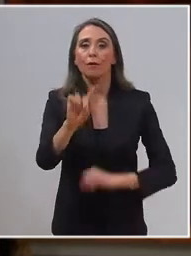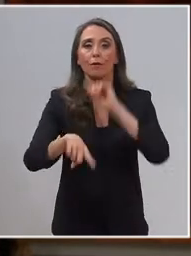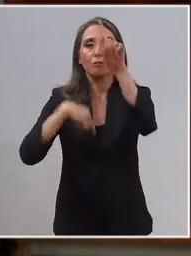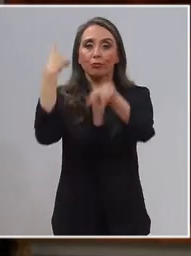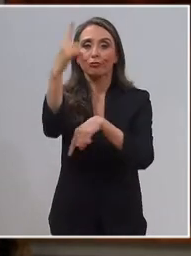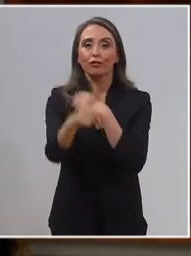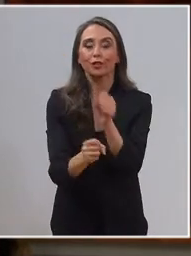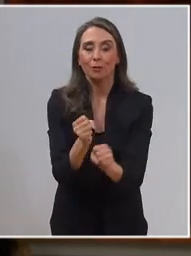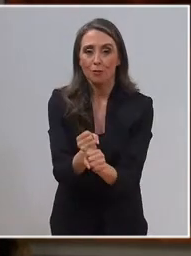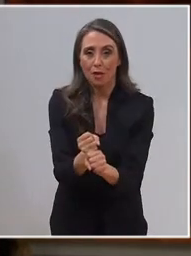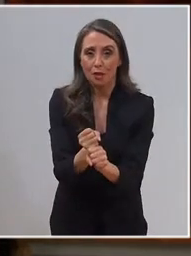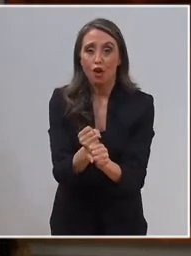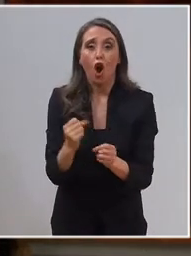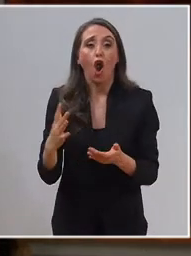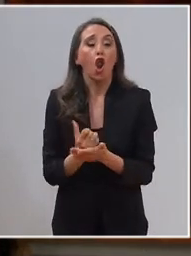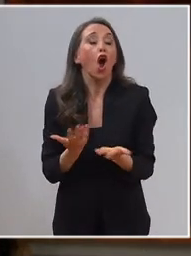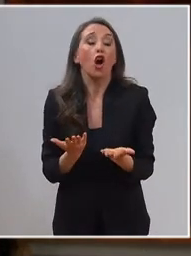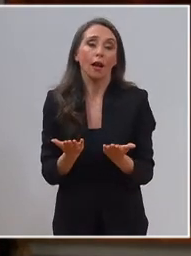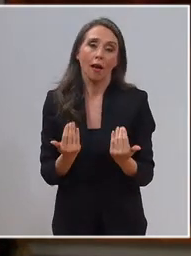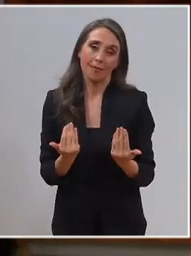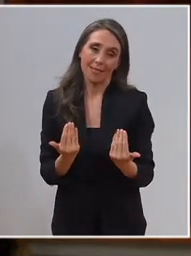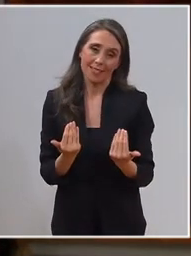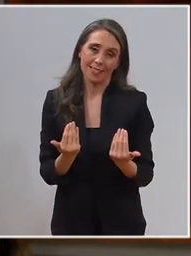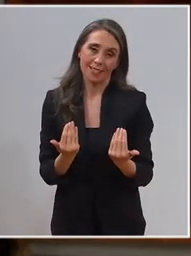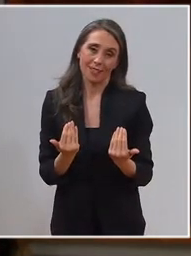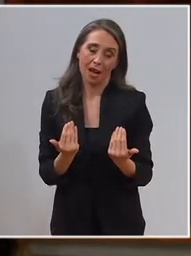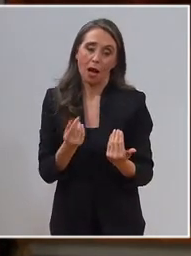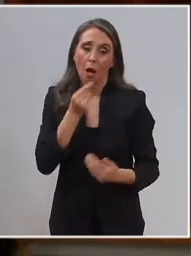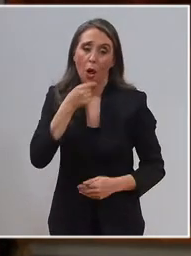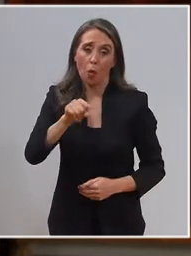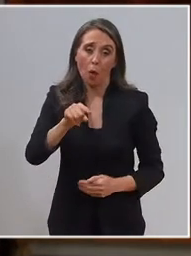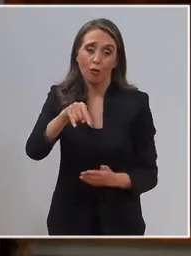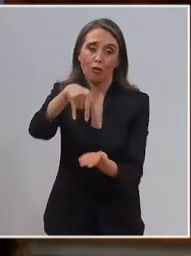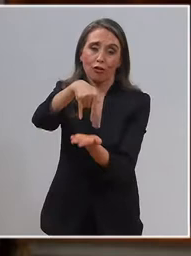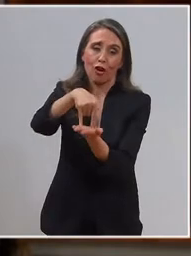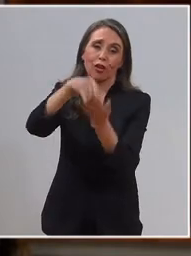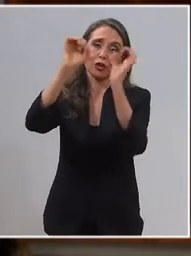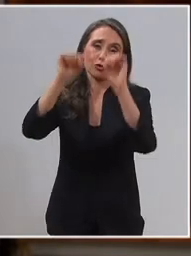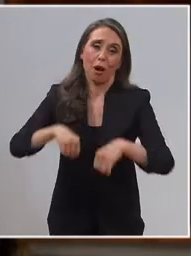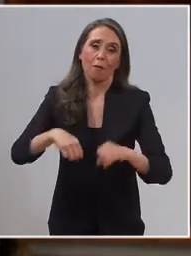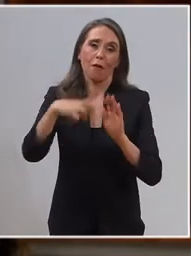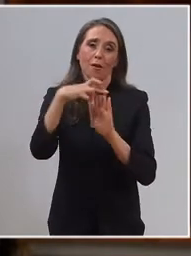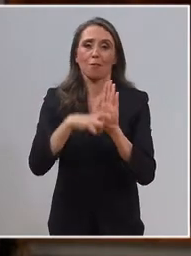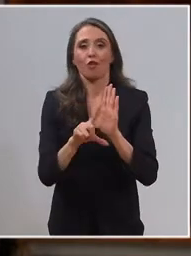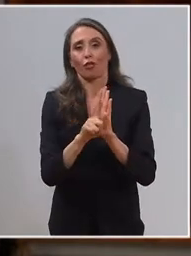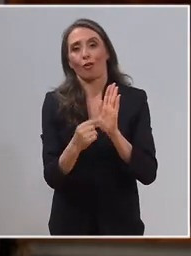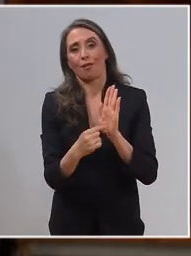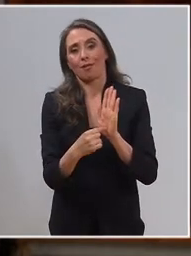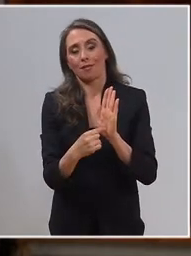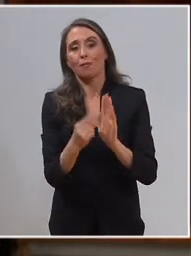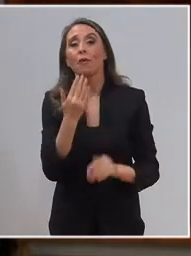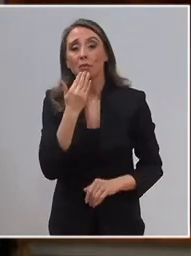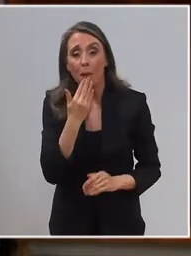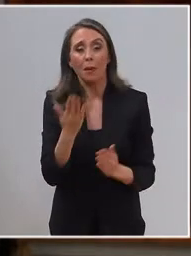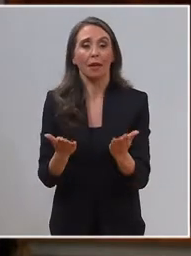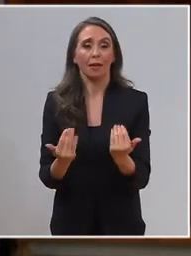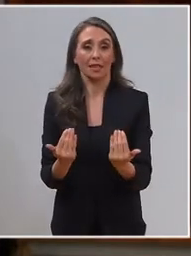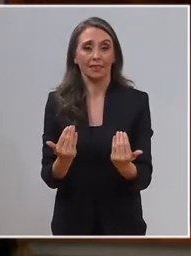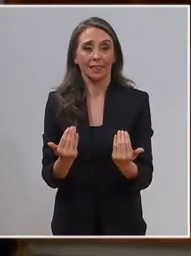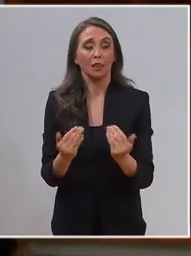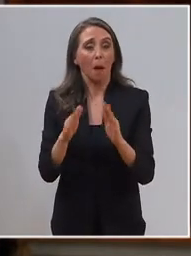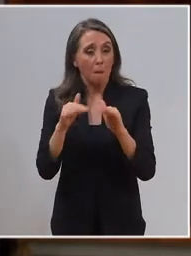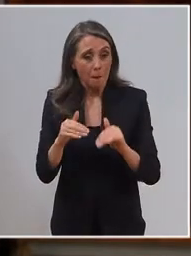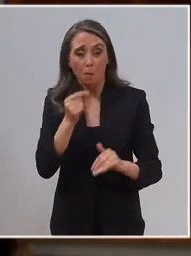próximo año. Y para lograrlo necesitamos la pronta aprobación del Congreso. Y también necesitamos